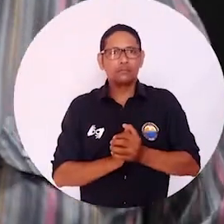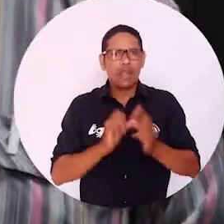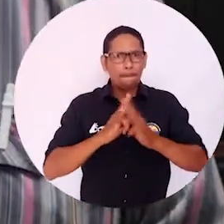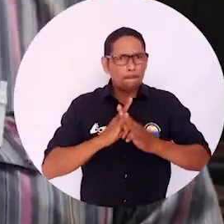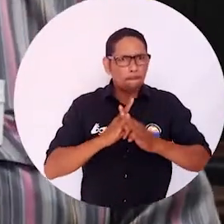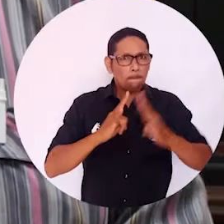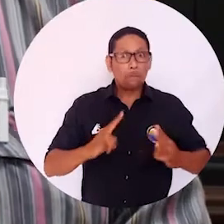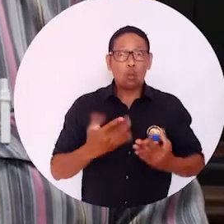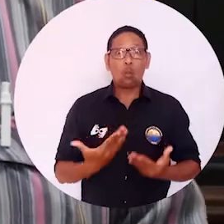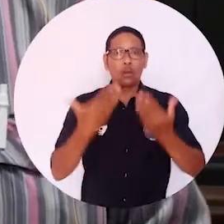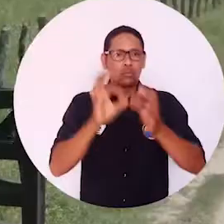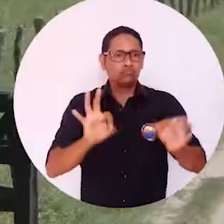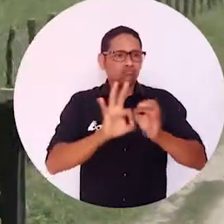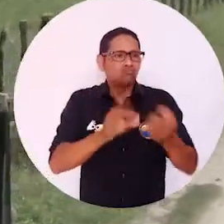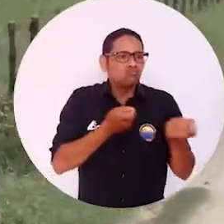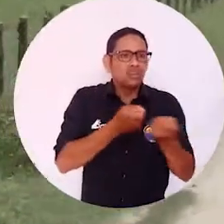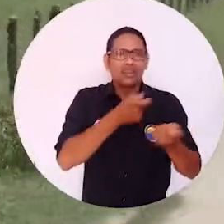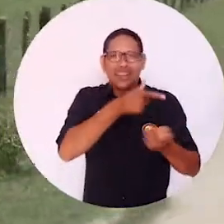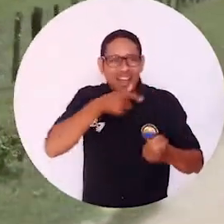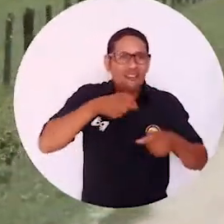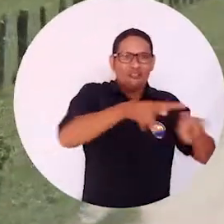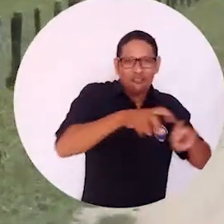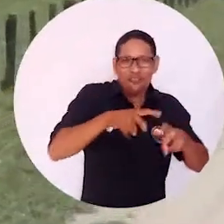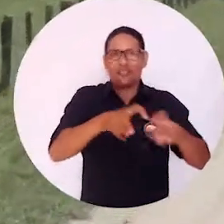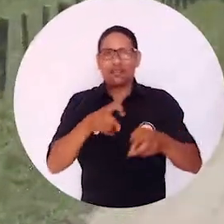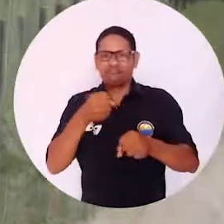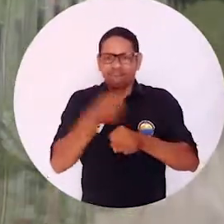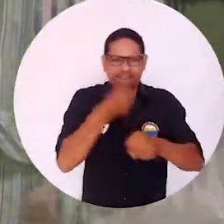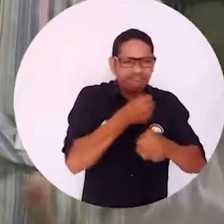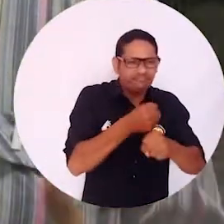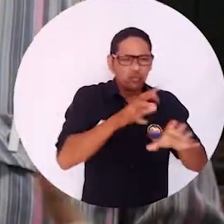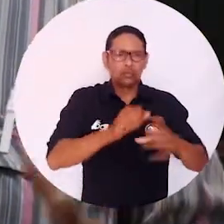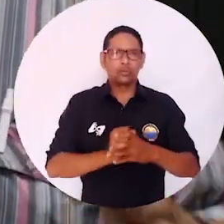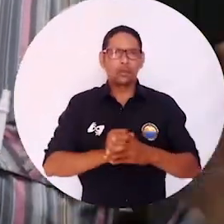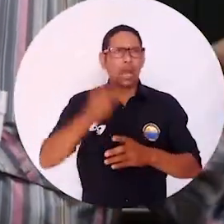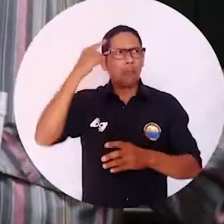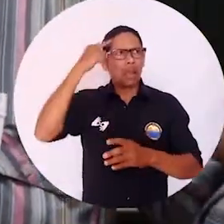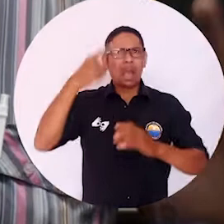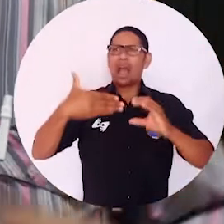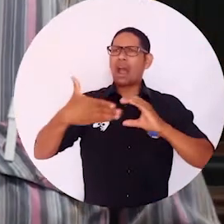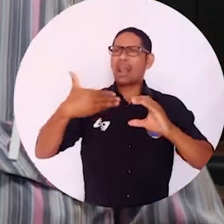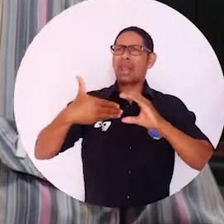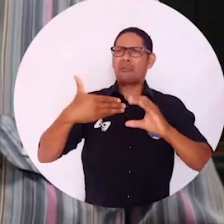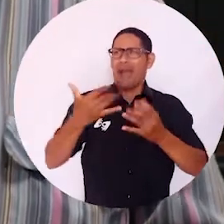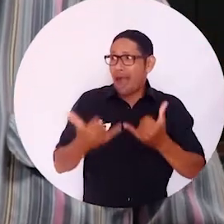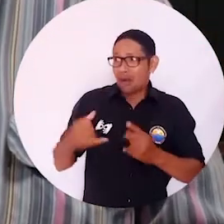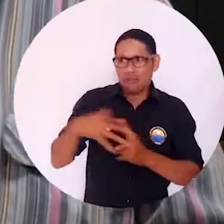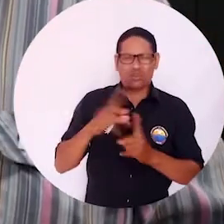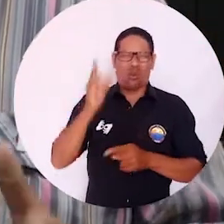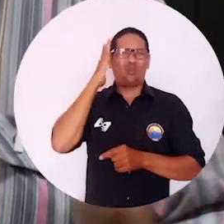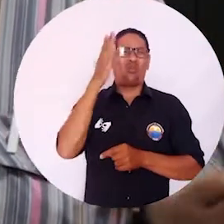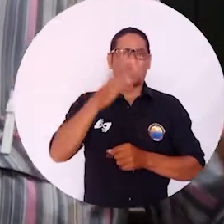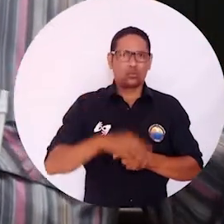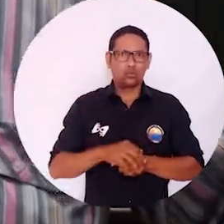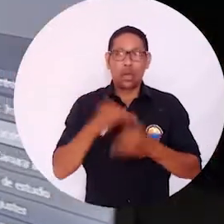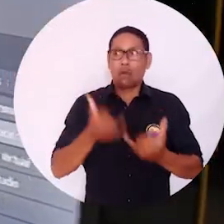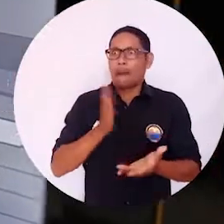a los ganaderos, a los productores agropecuarios. Uno veía el cambio climático muy lejos y resulta que